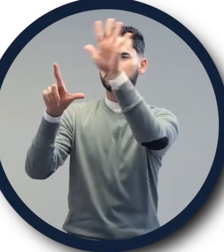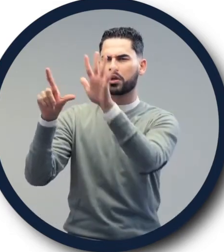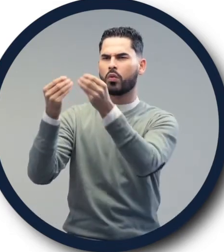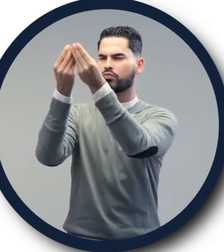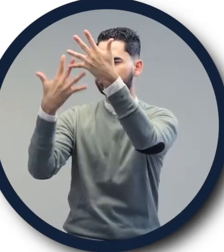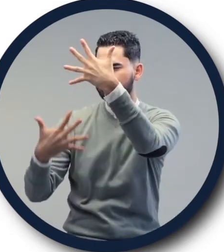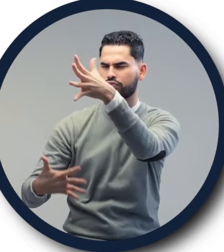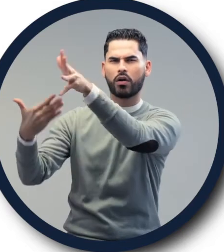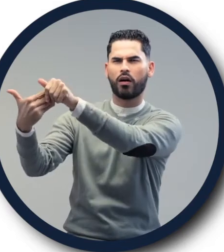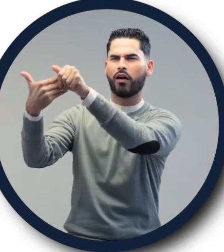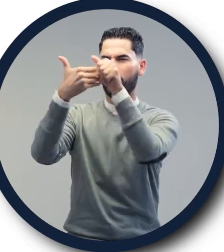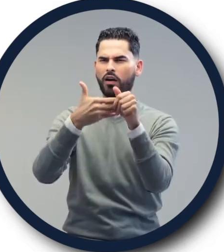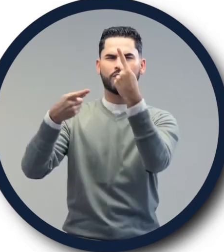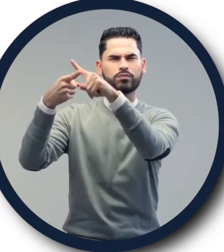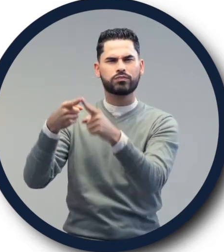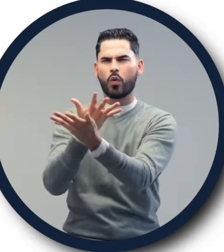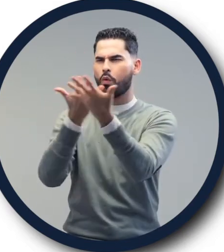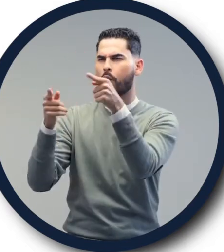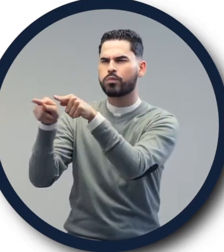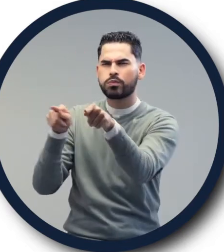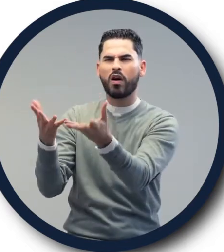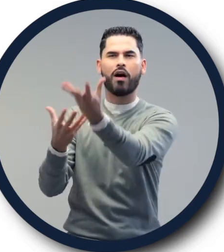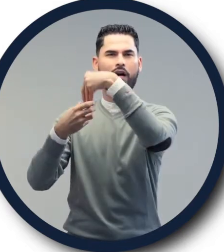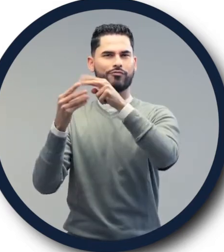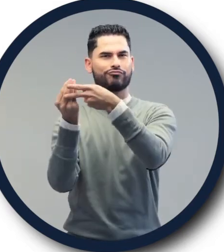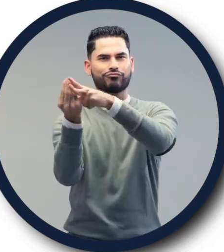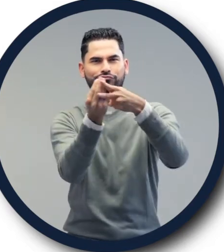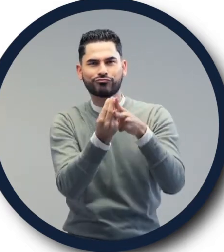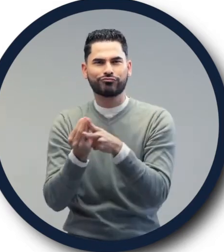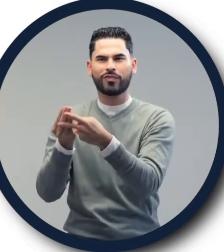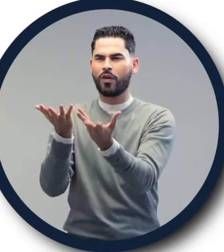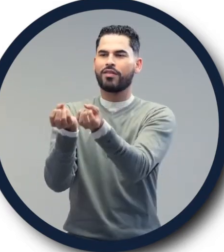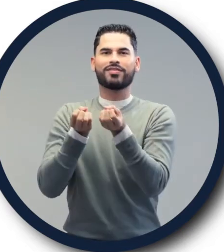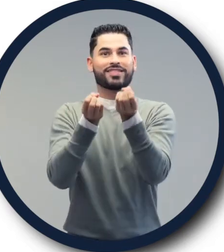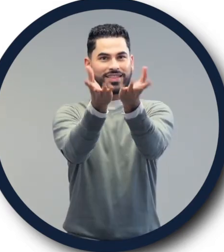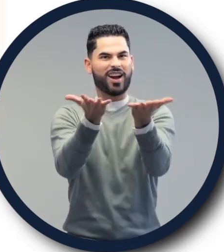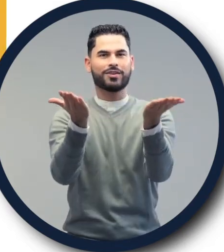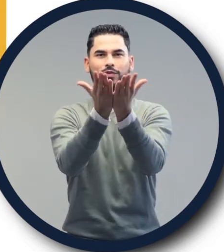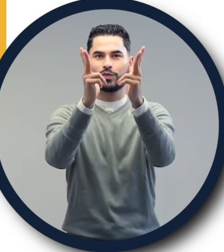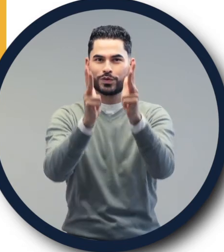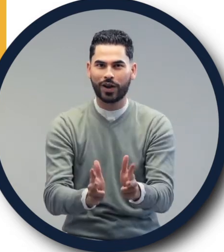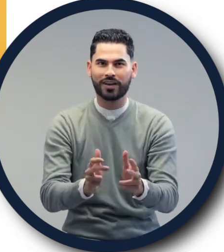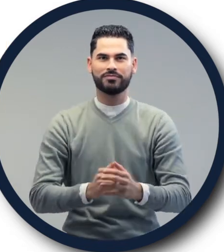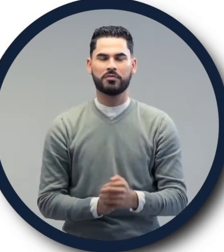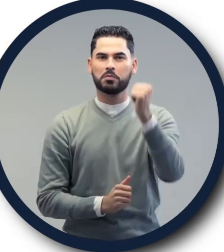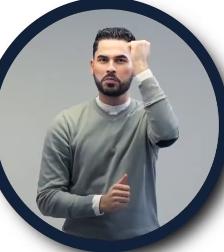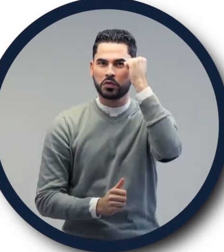Las aplicaciones, tutoriales, guías y demás recursos educativos de esta caja de herramientas están dirigidos a estudiantes,